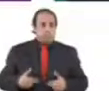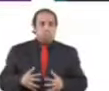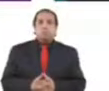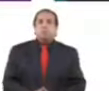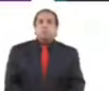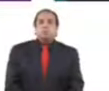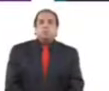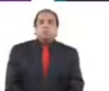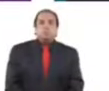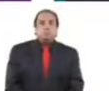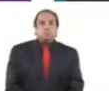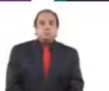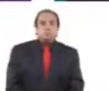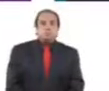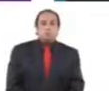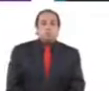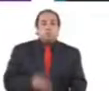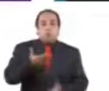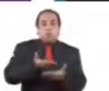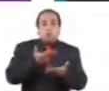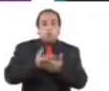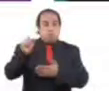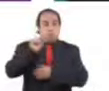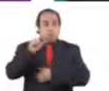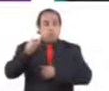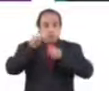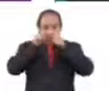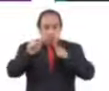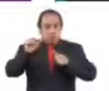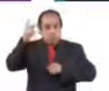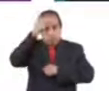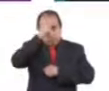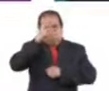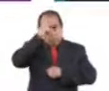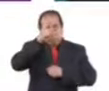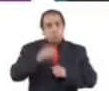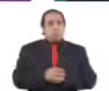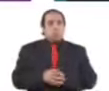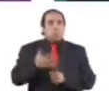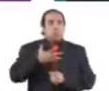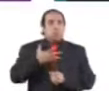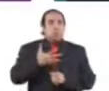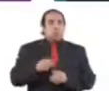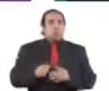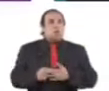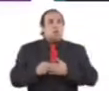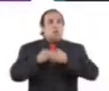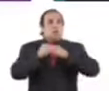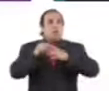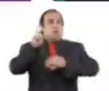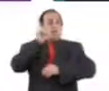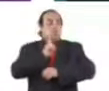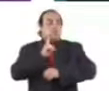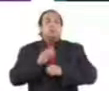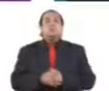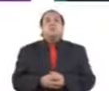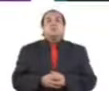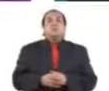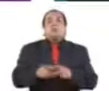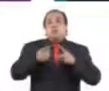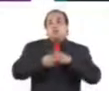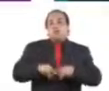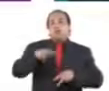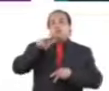En cuanto a los servicios profesionales de atención psicológica que complementan y fortalecen a las mujeres, se